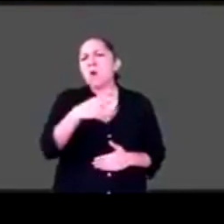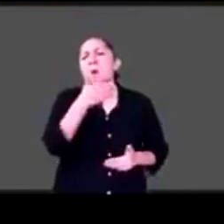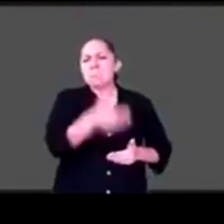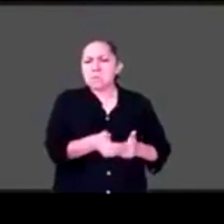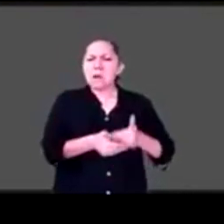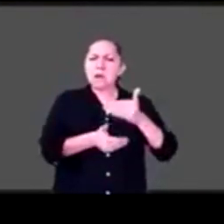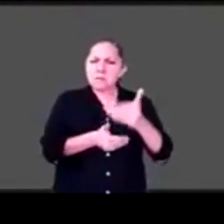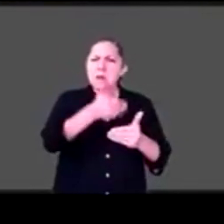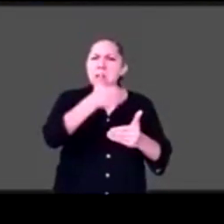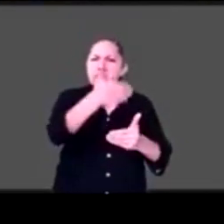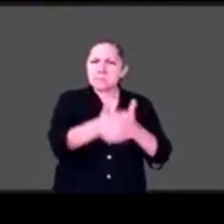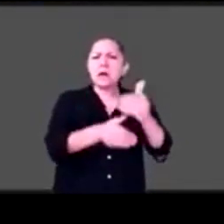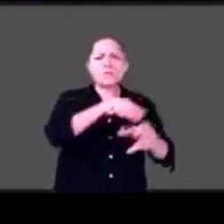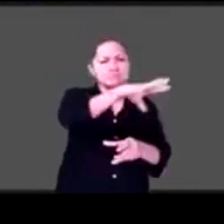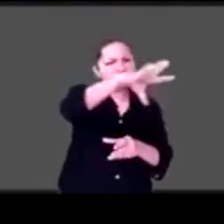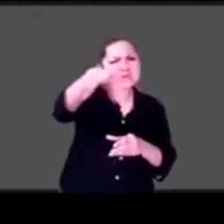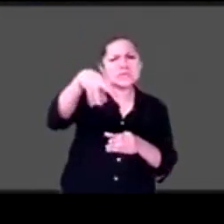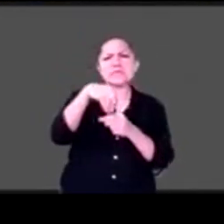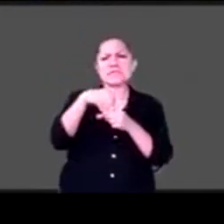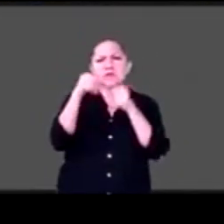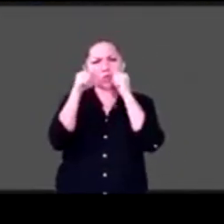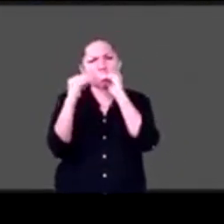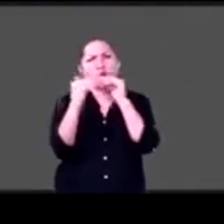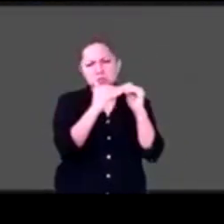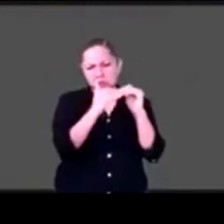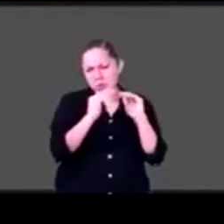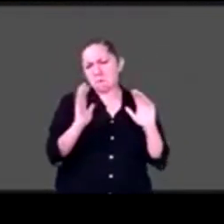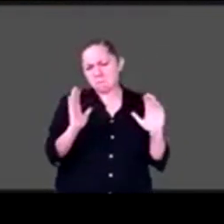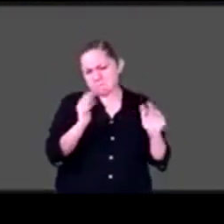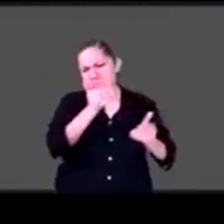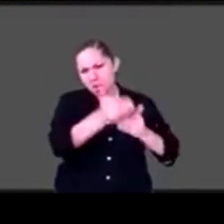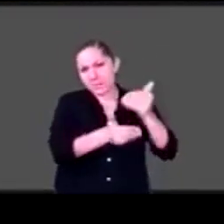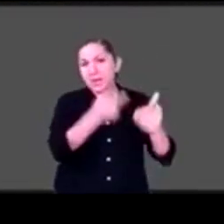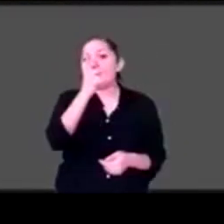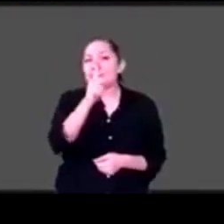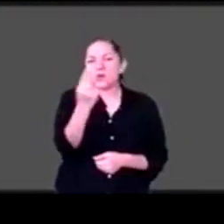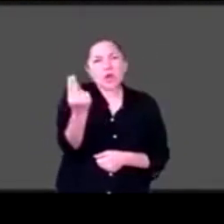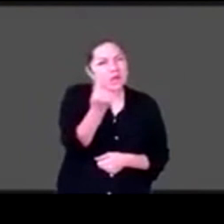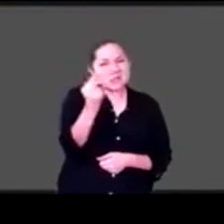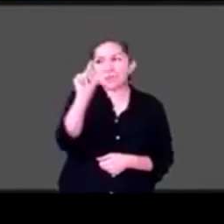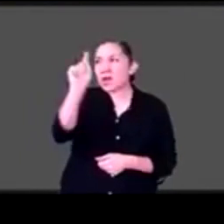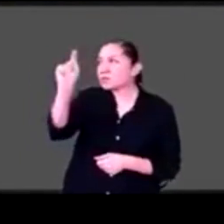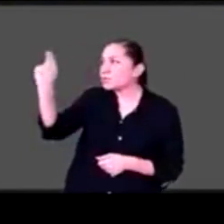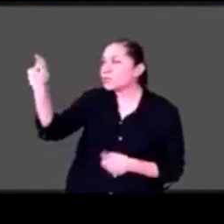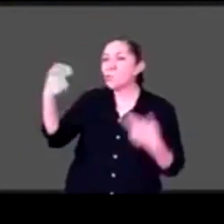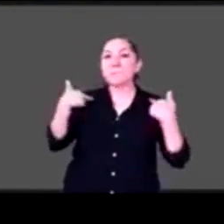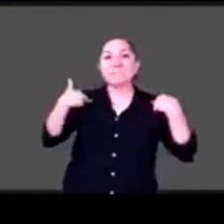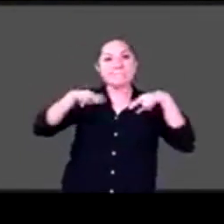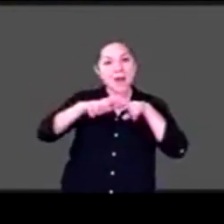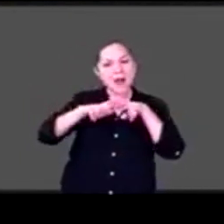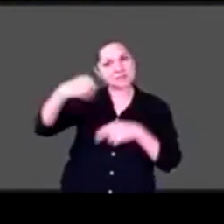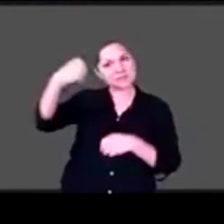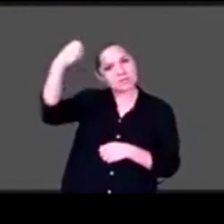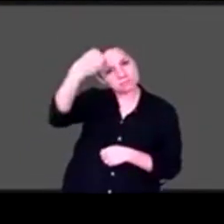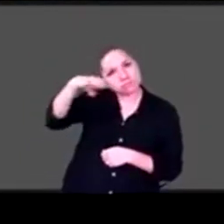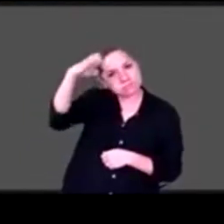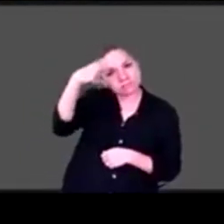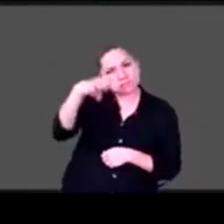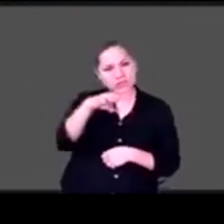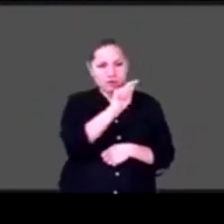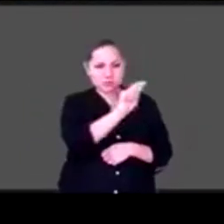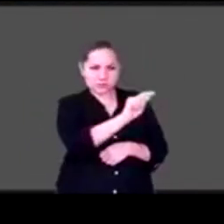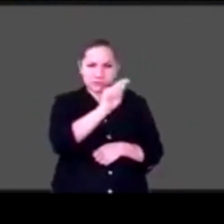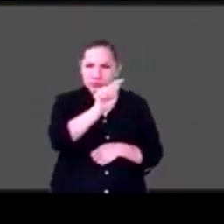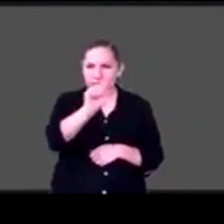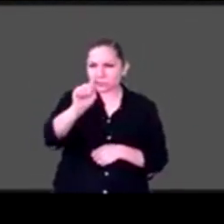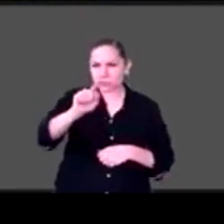fundamental que contemos con maestros especialistas en educación en cada discapacidad porque, bueno, yo me pongo a